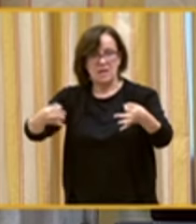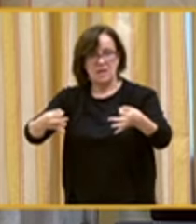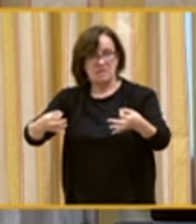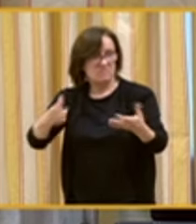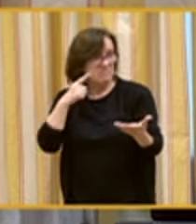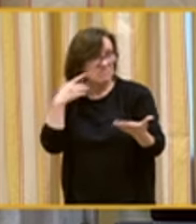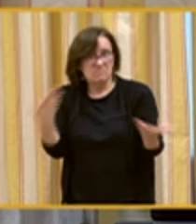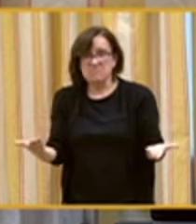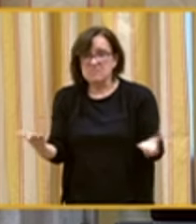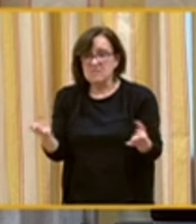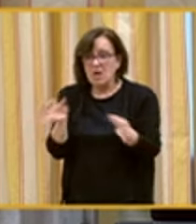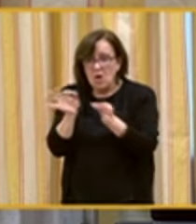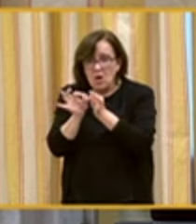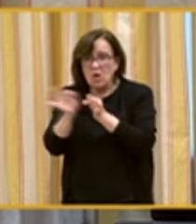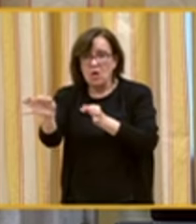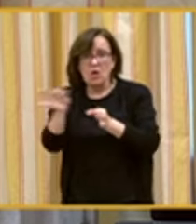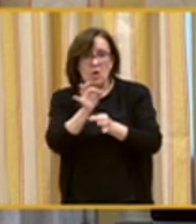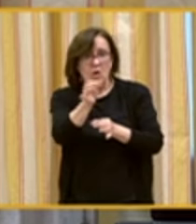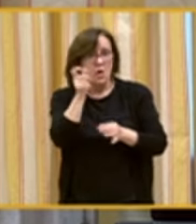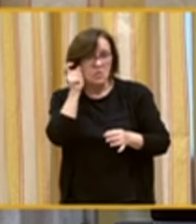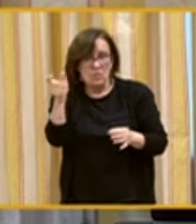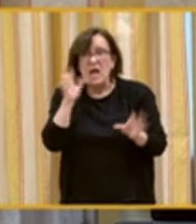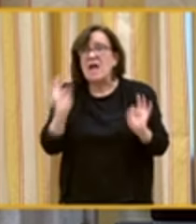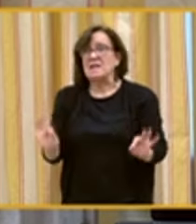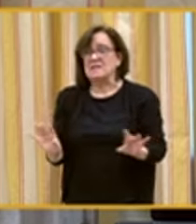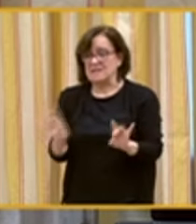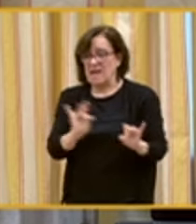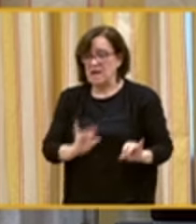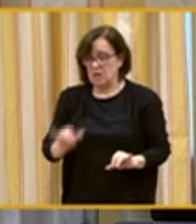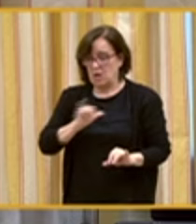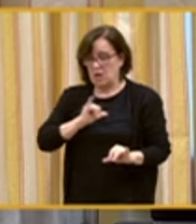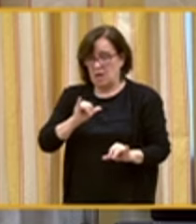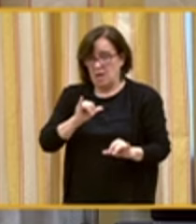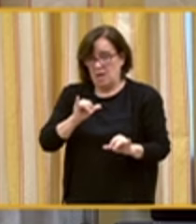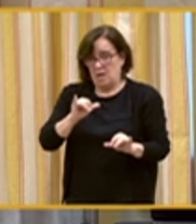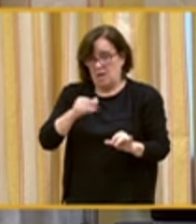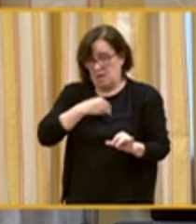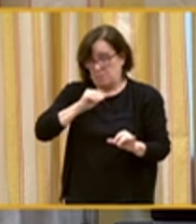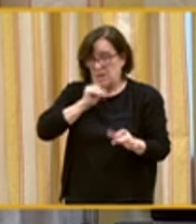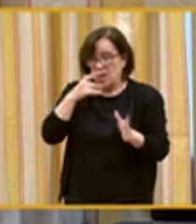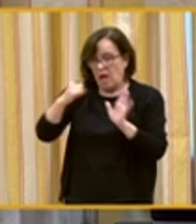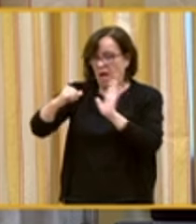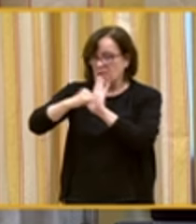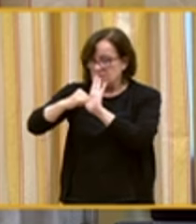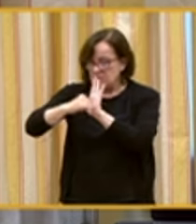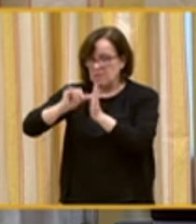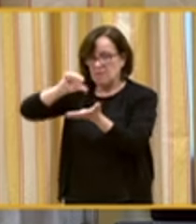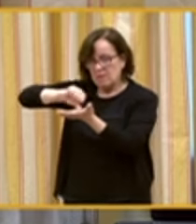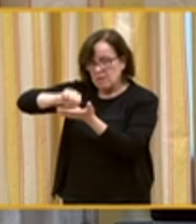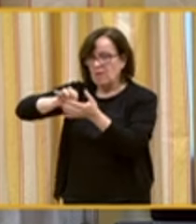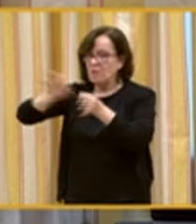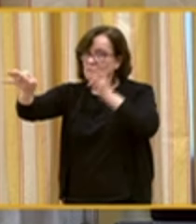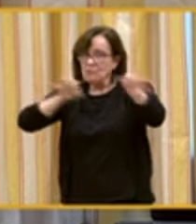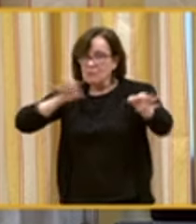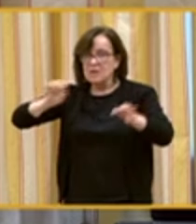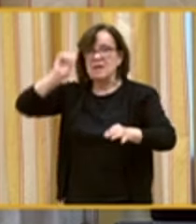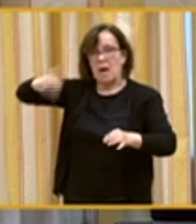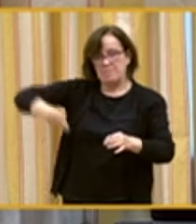urbana como rural, así es el territorio español, tan central como periférica, tan peninsular como insular.